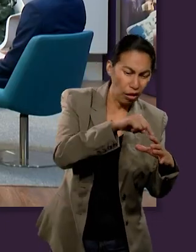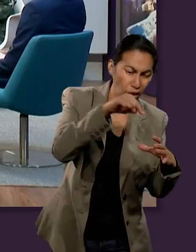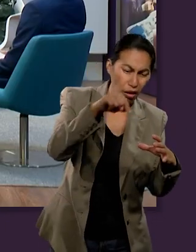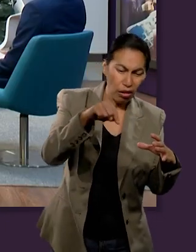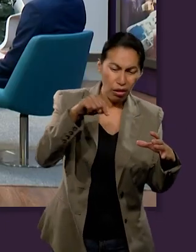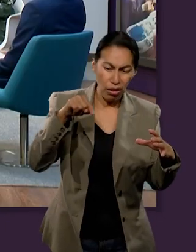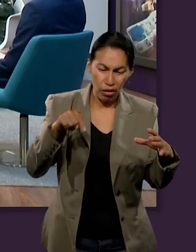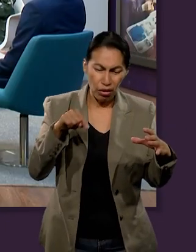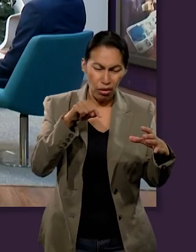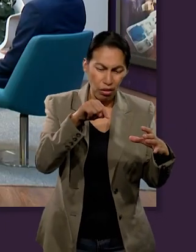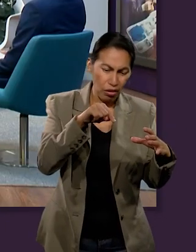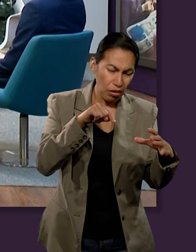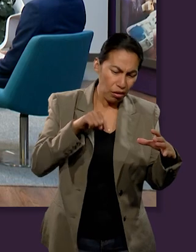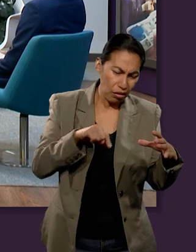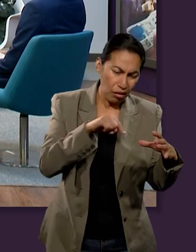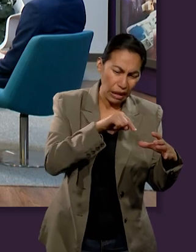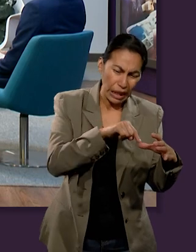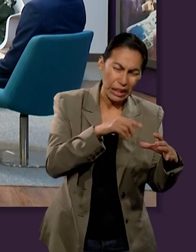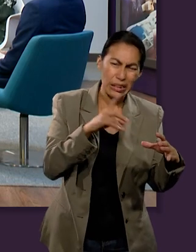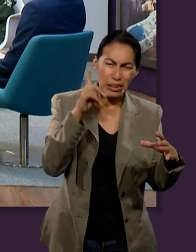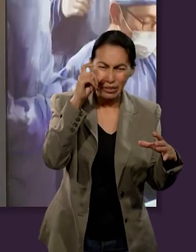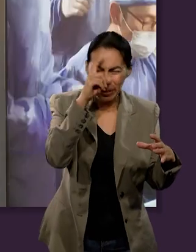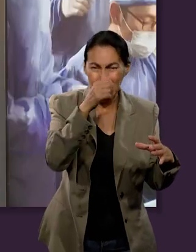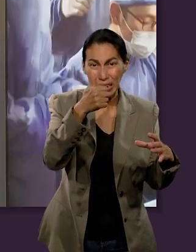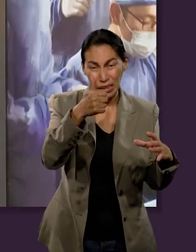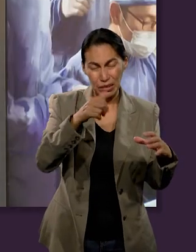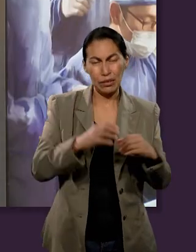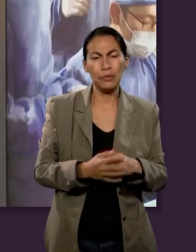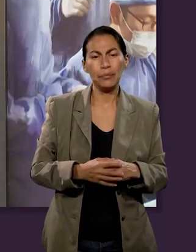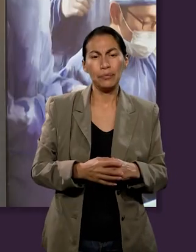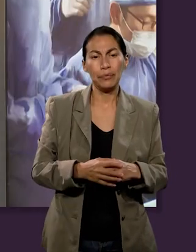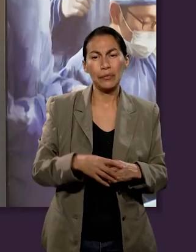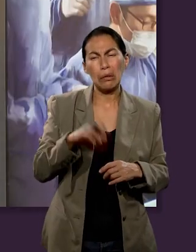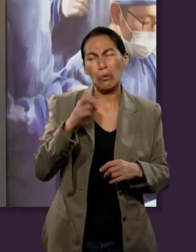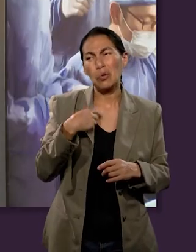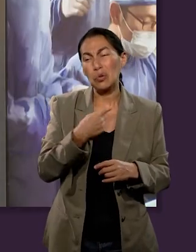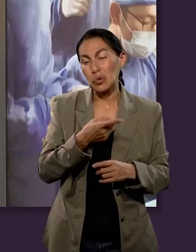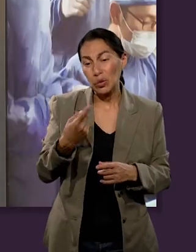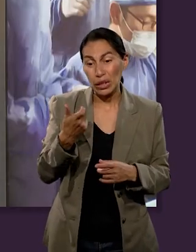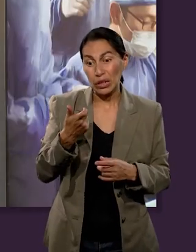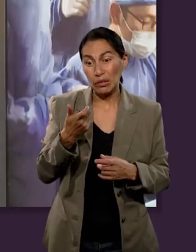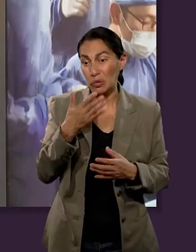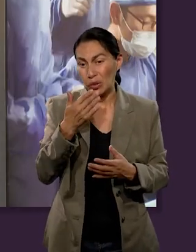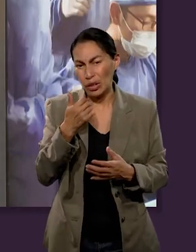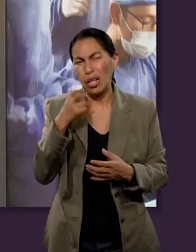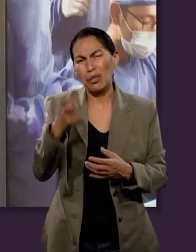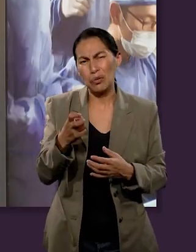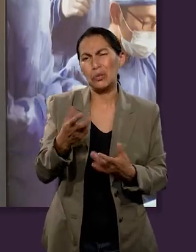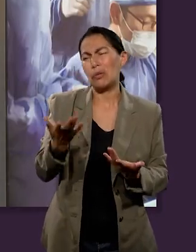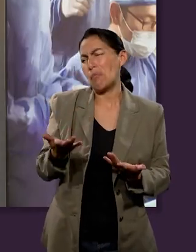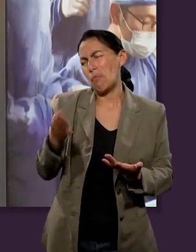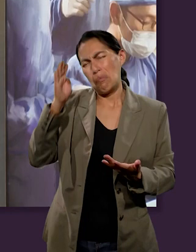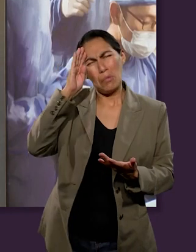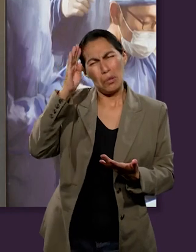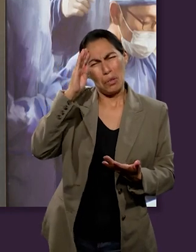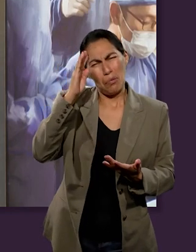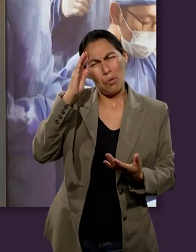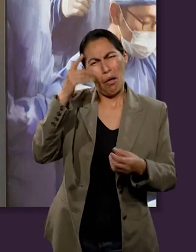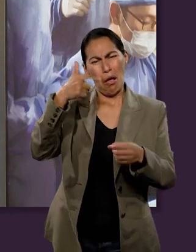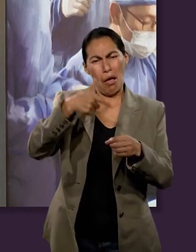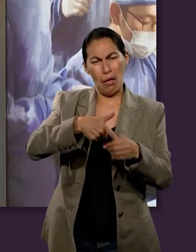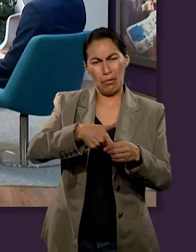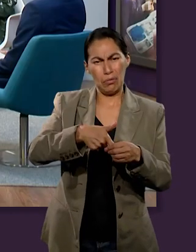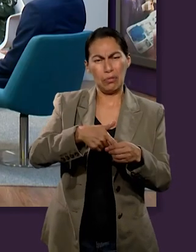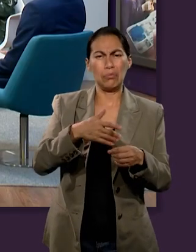Y, pues, se nos hizo fácil quizá empezar a tomar del diezmo para la gasolina, porque, pues, es obra de Dios, ¿no?